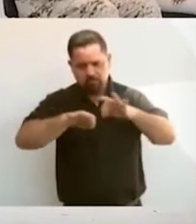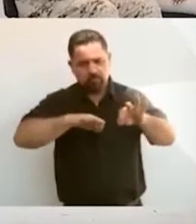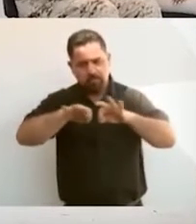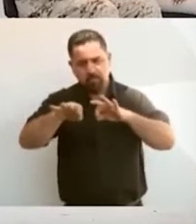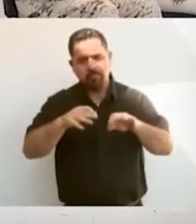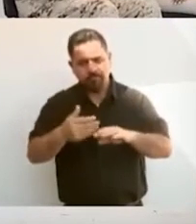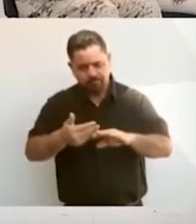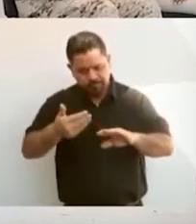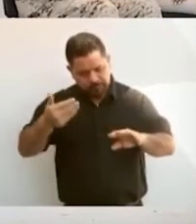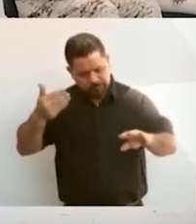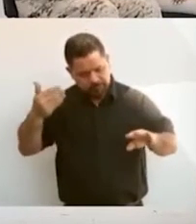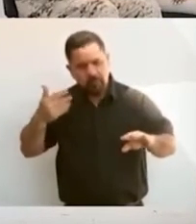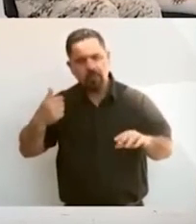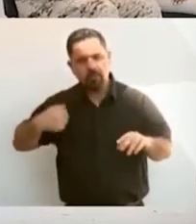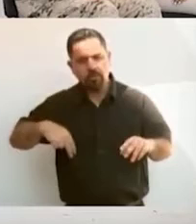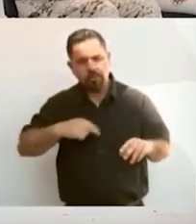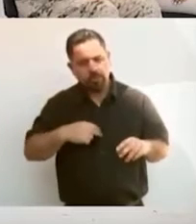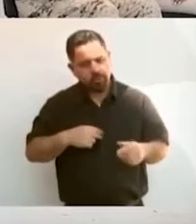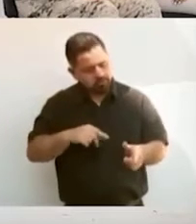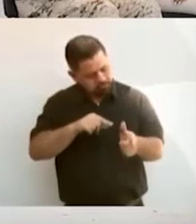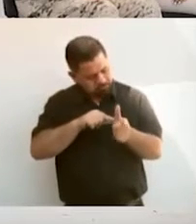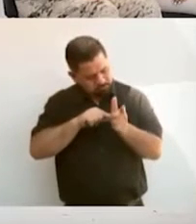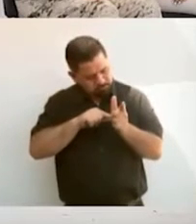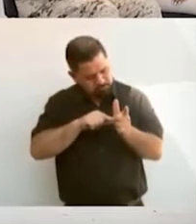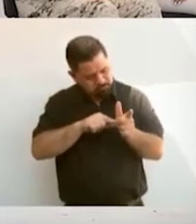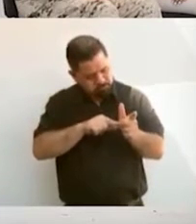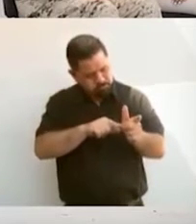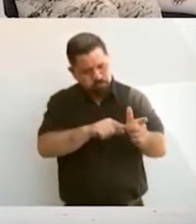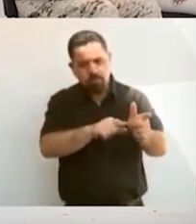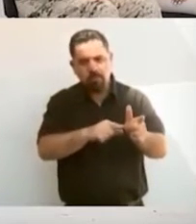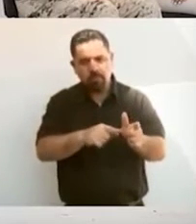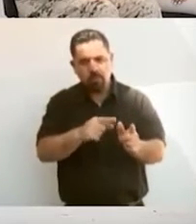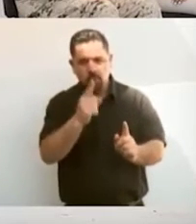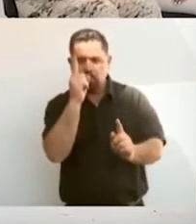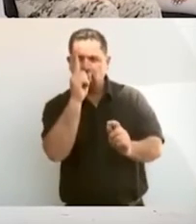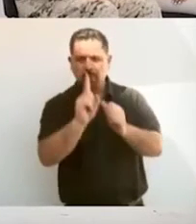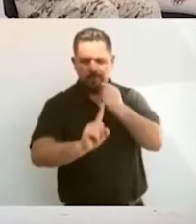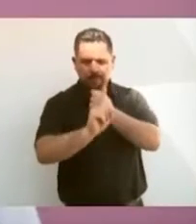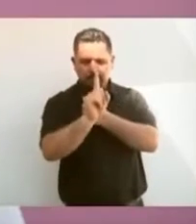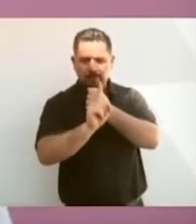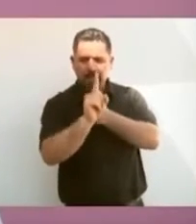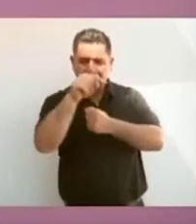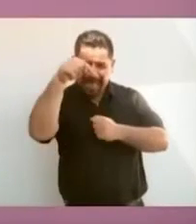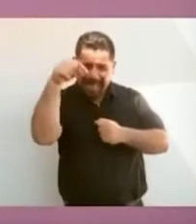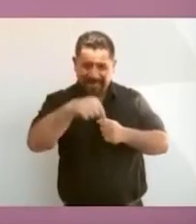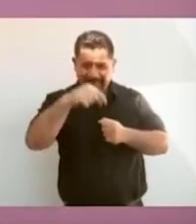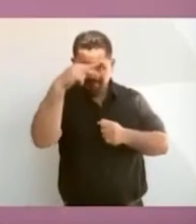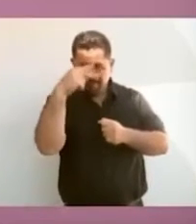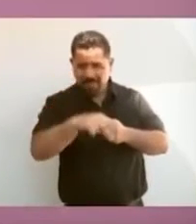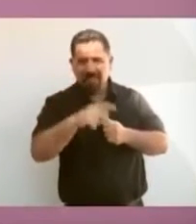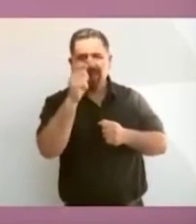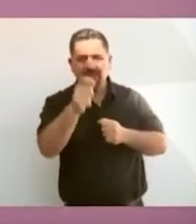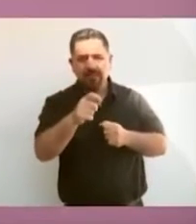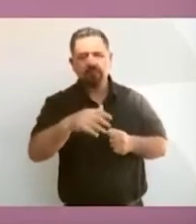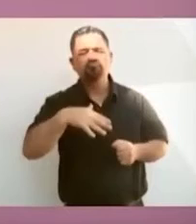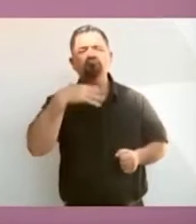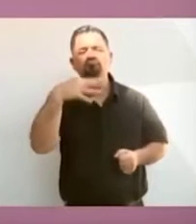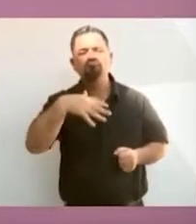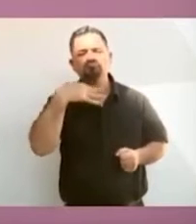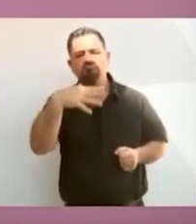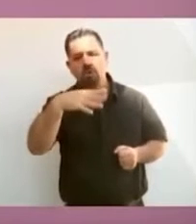sosteniendo que el principal problema de México es la corrupción